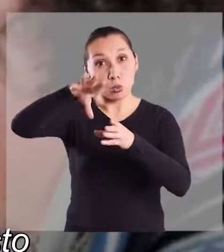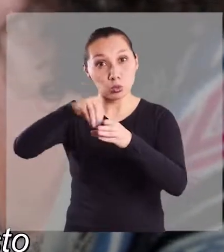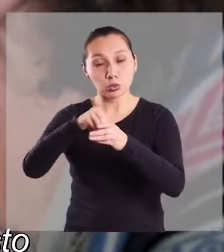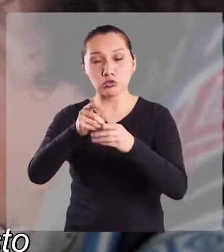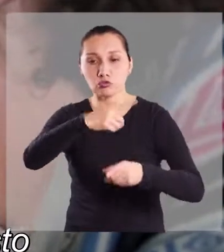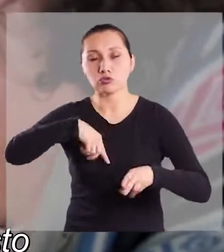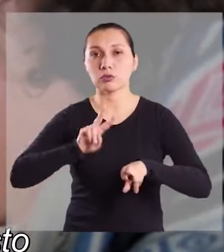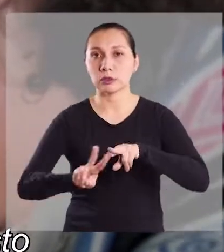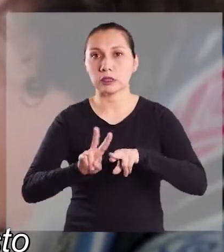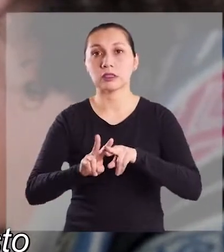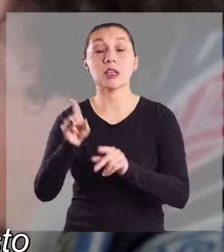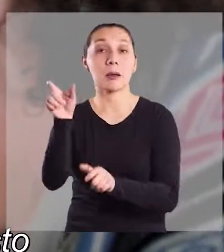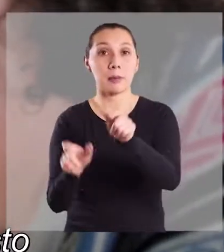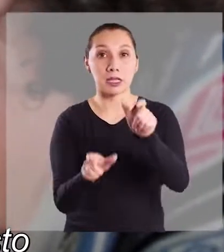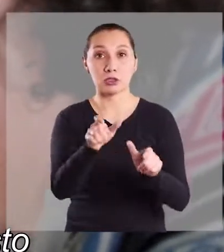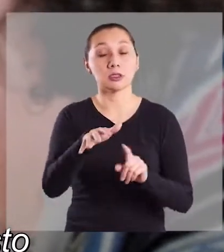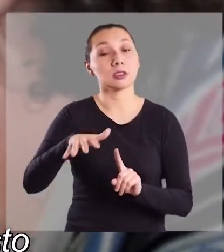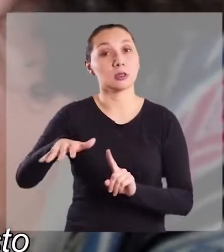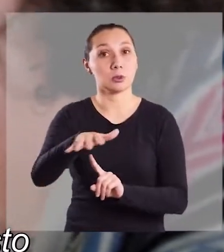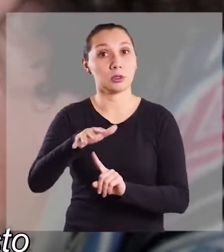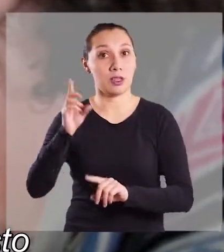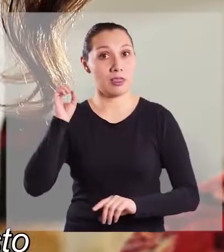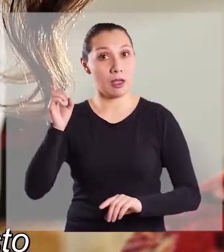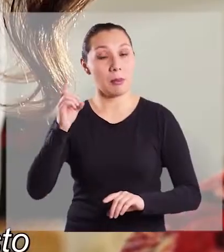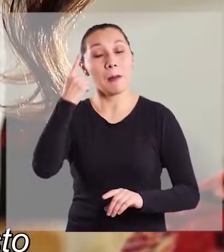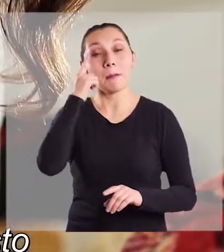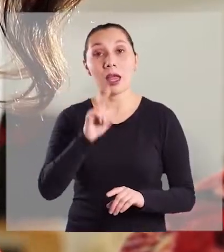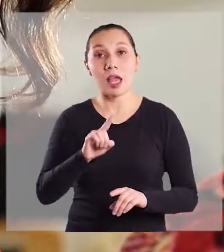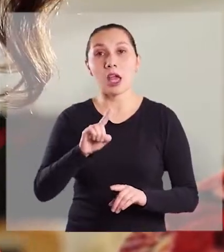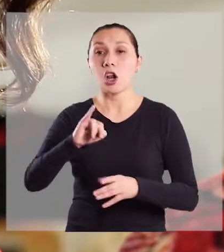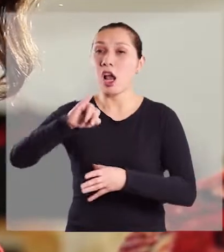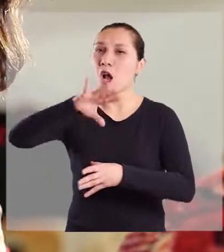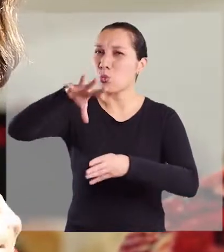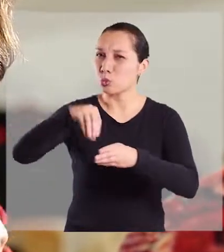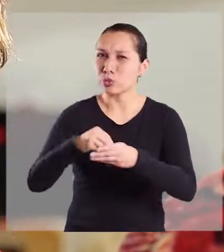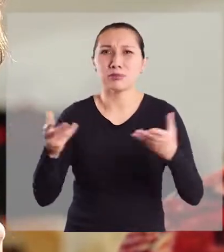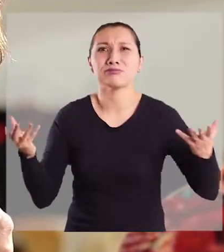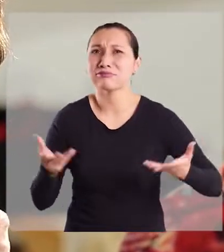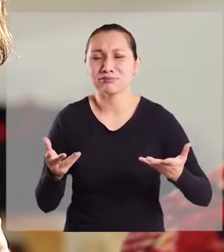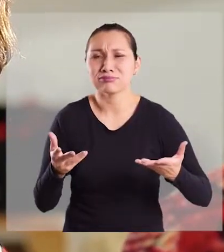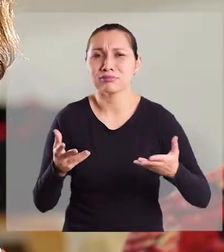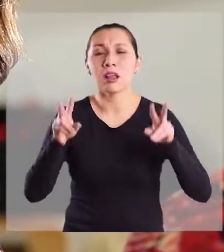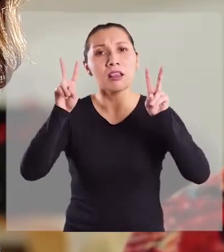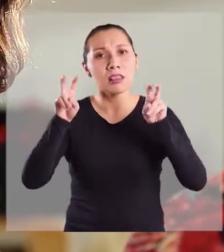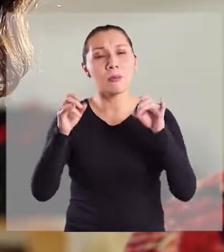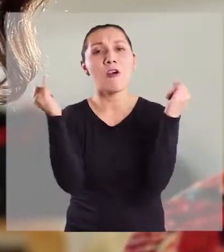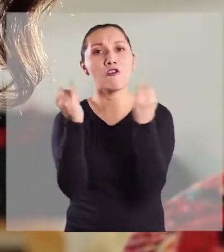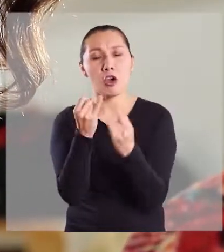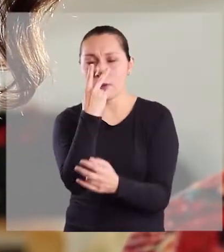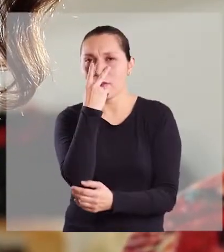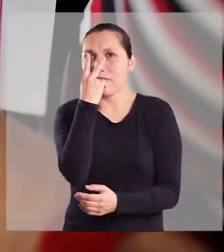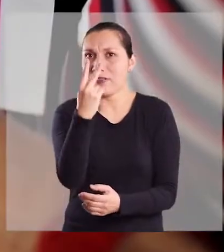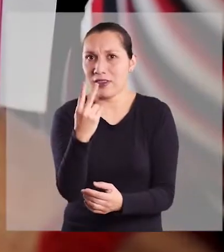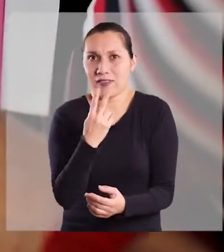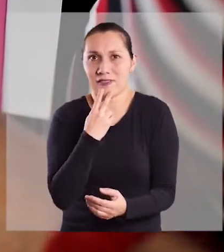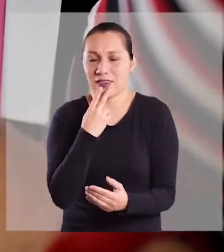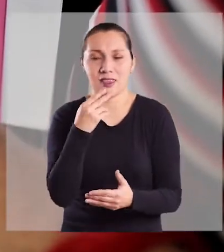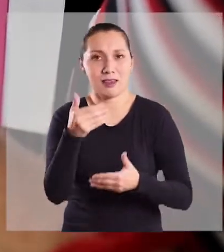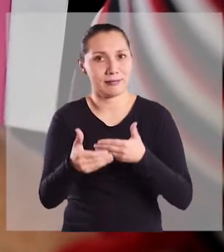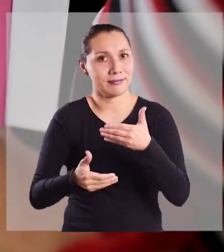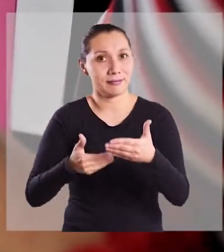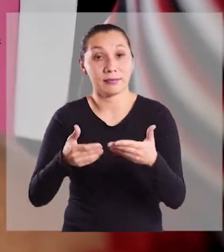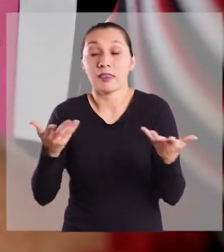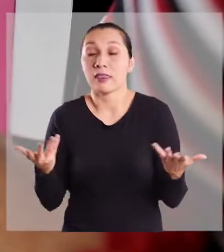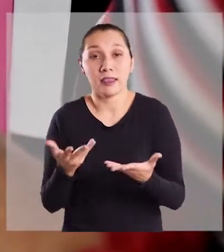Nosotros ahora estamos haciendo esto con personas en situación de discapacidad, pero la inclusión es una forma de ver la vida.